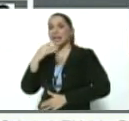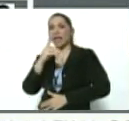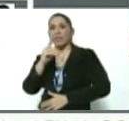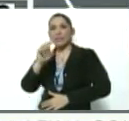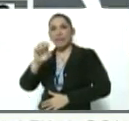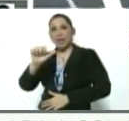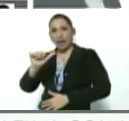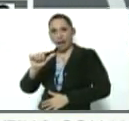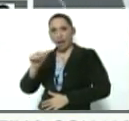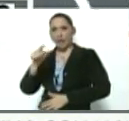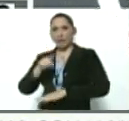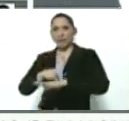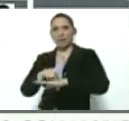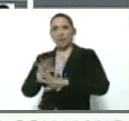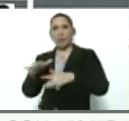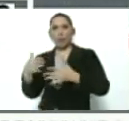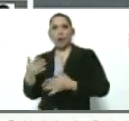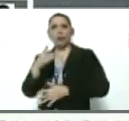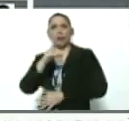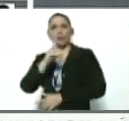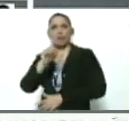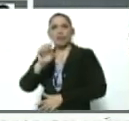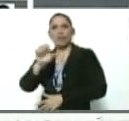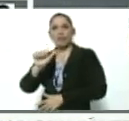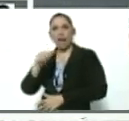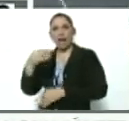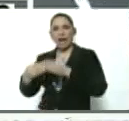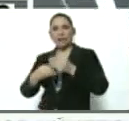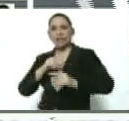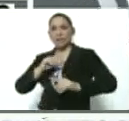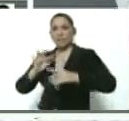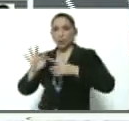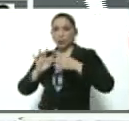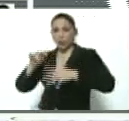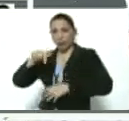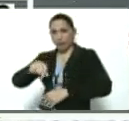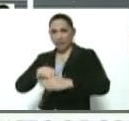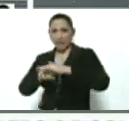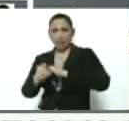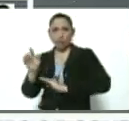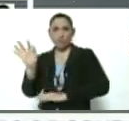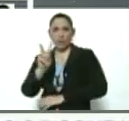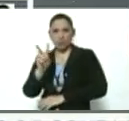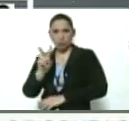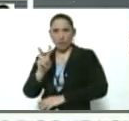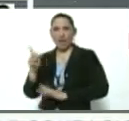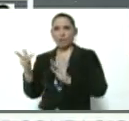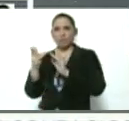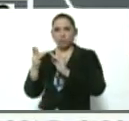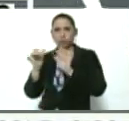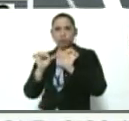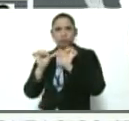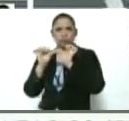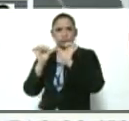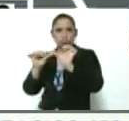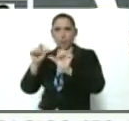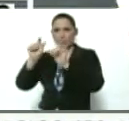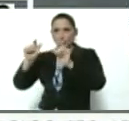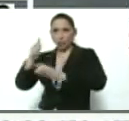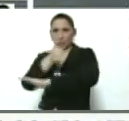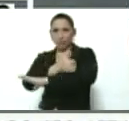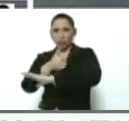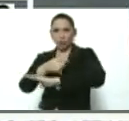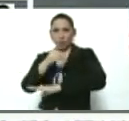de los tiempos en que la DEA ejercía funciones aquí en Venezuela, y mantiene esos contactos con agentes de la DEA que se mantienen